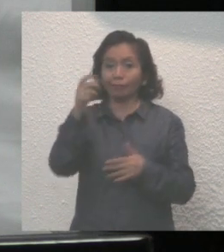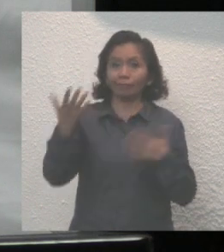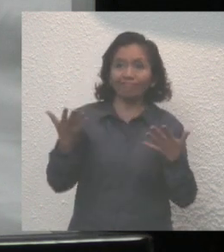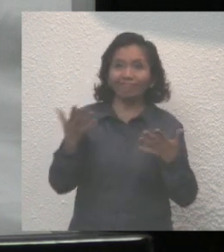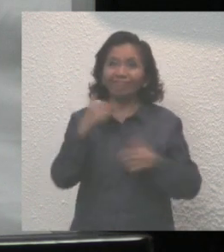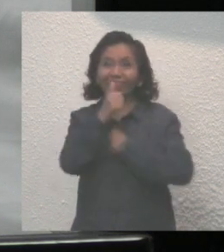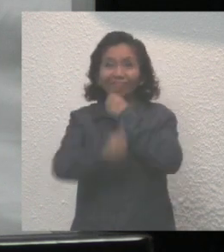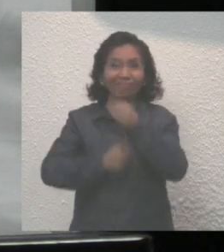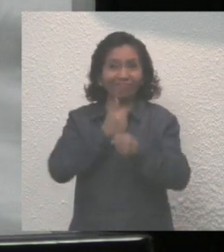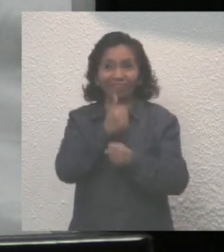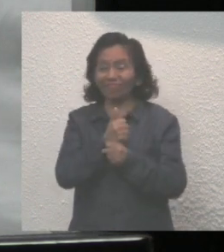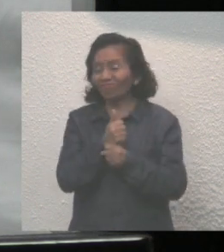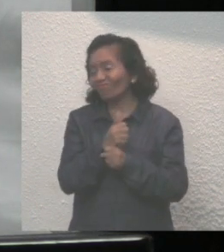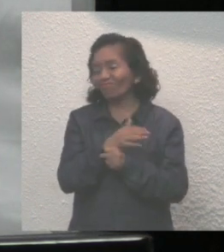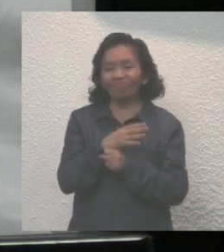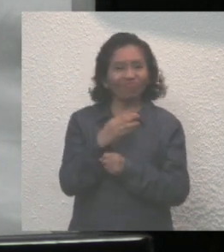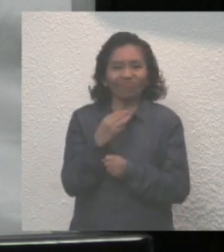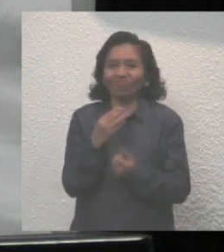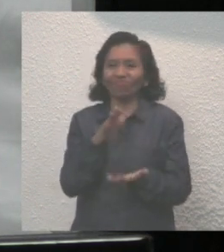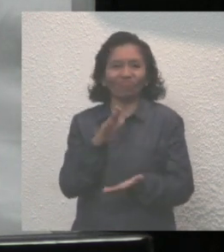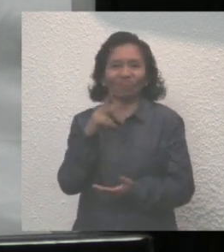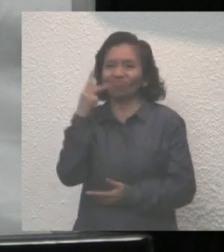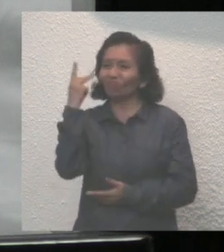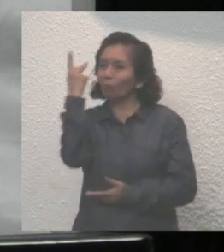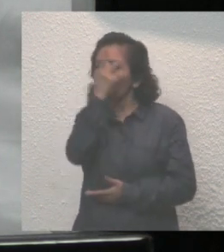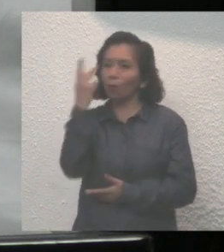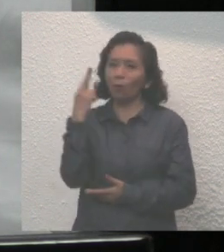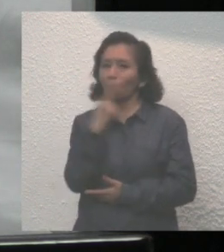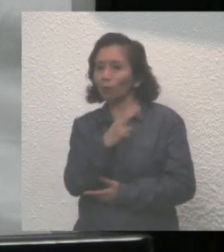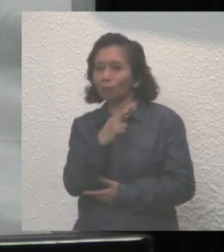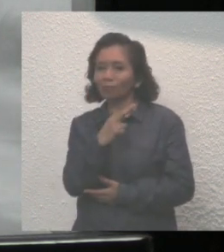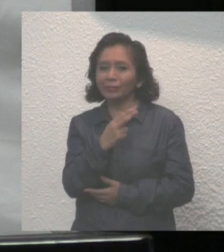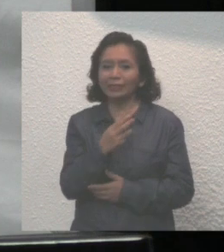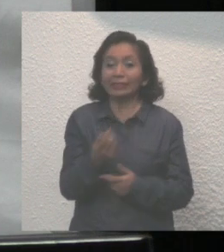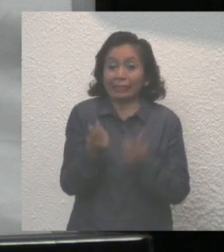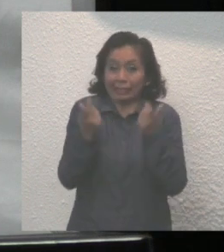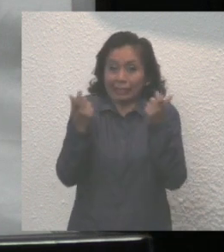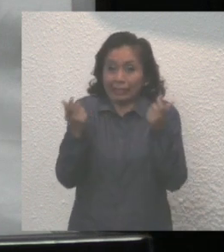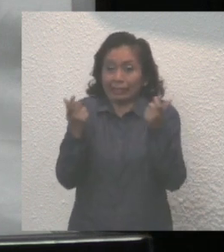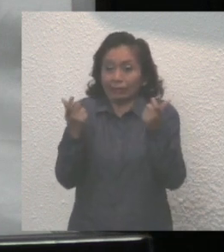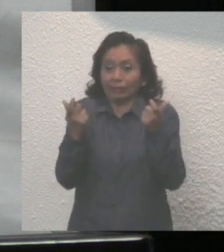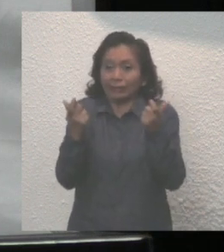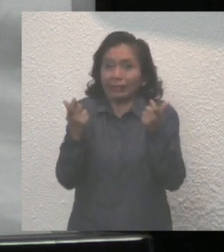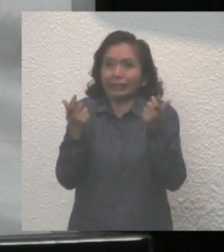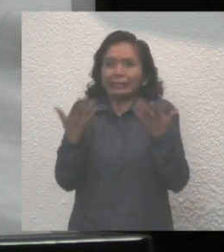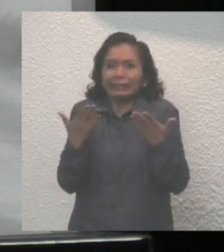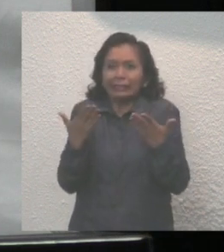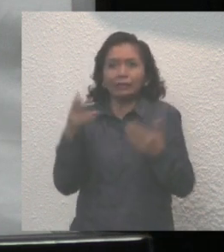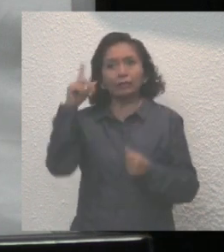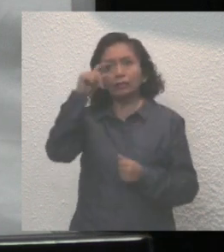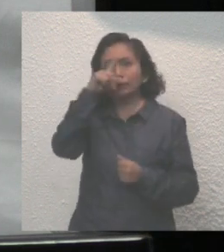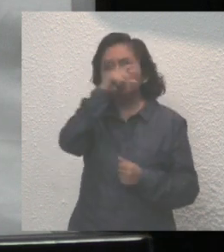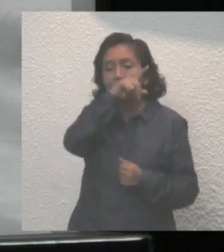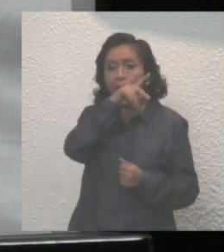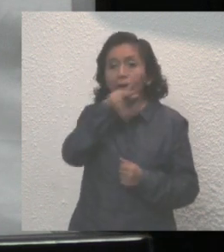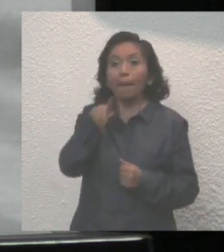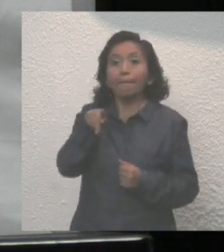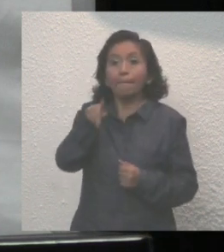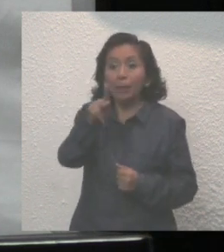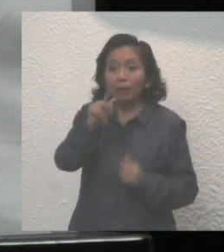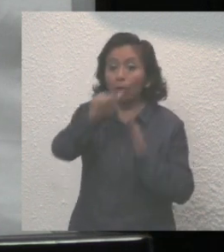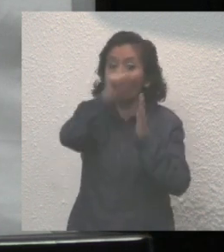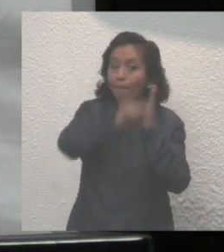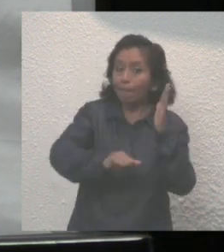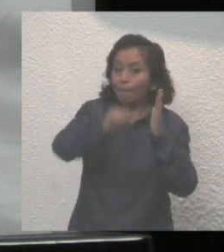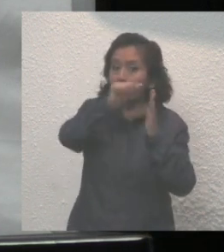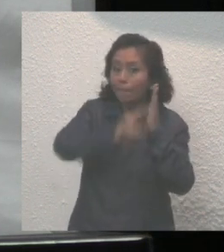un buen año. A nivel mundial la economía se paralizó, pero pese a ello en los últimos meses se ha visto el esfuerzo